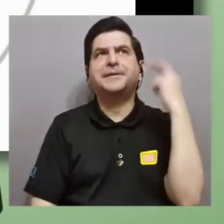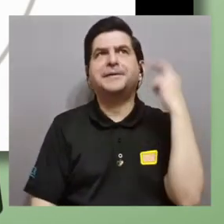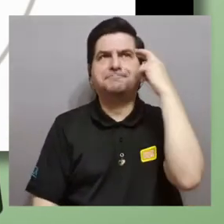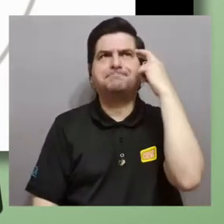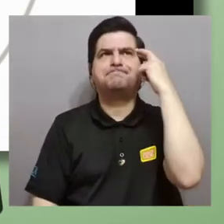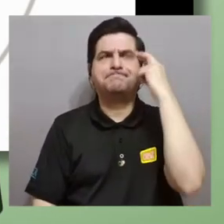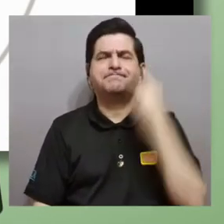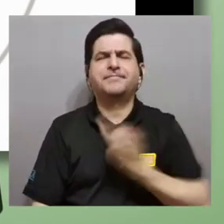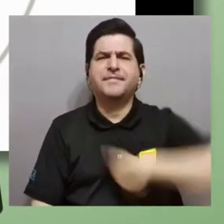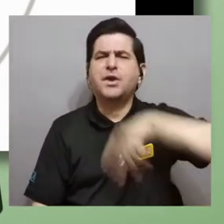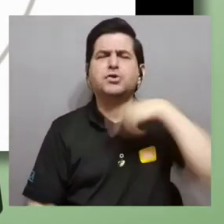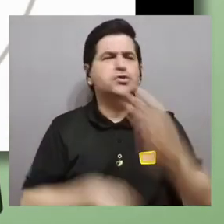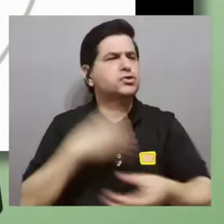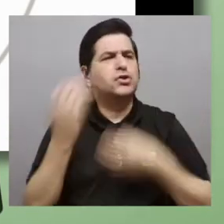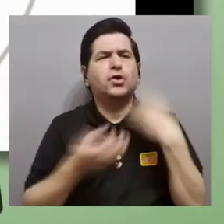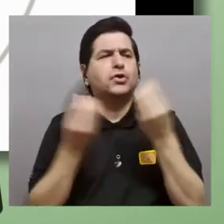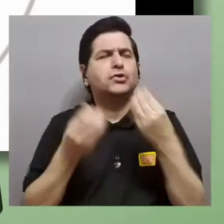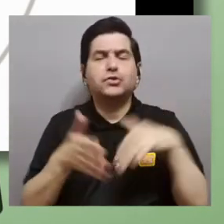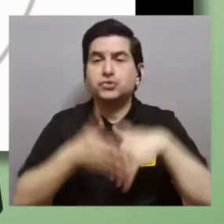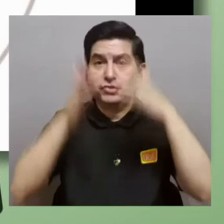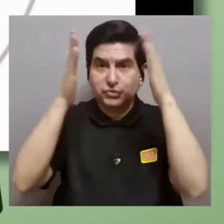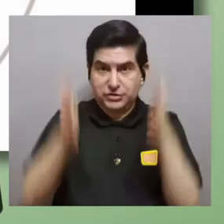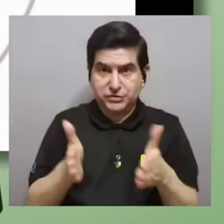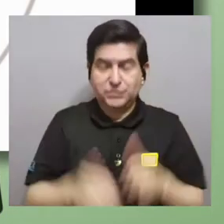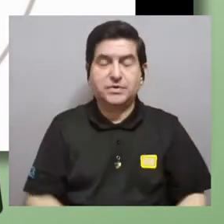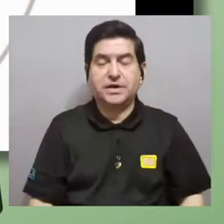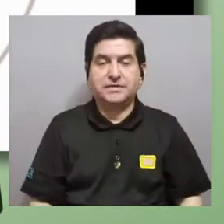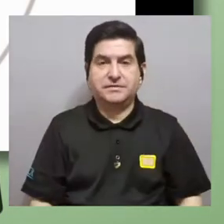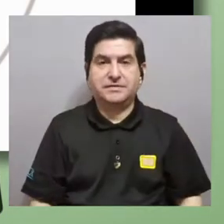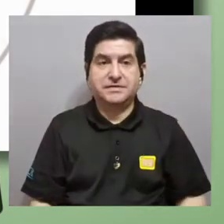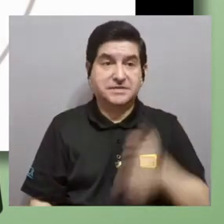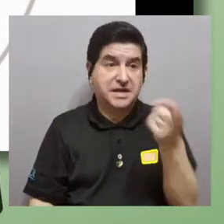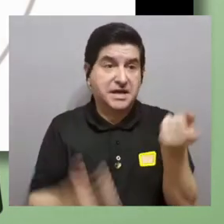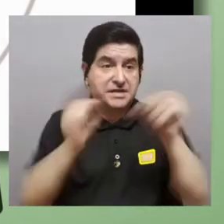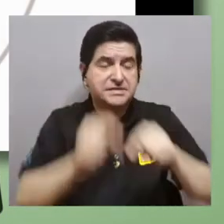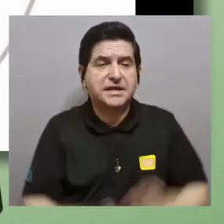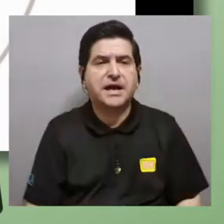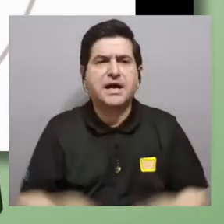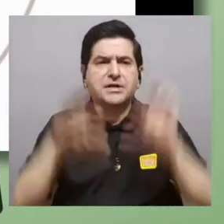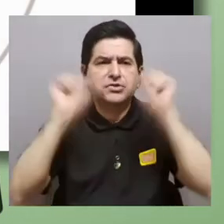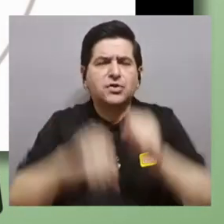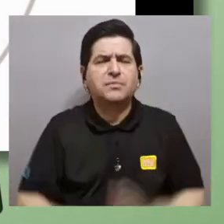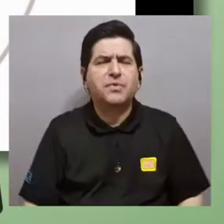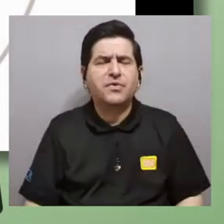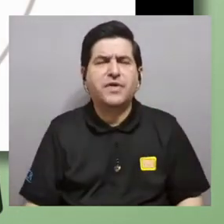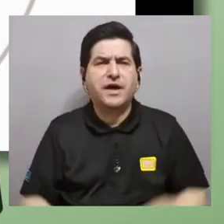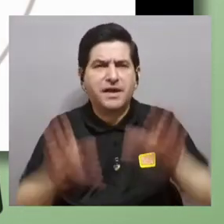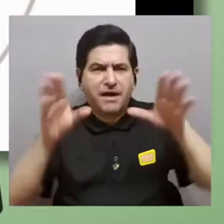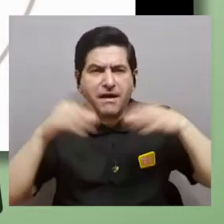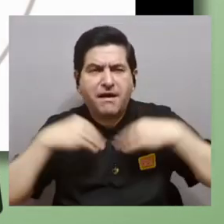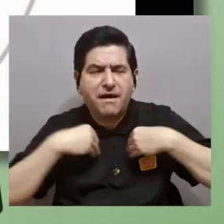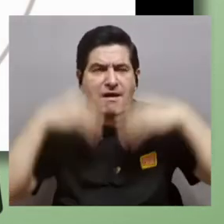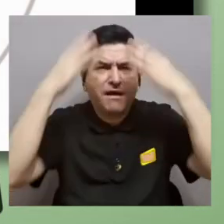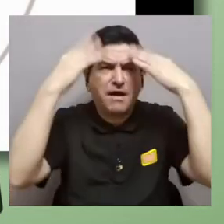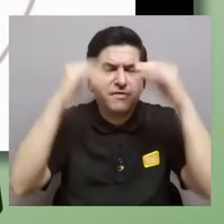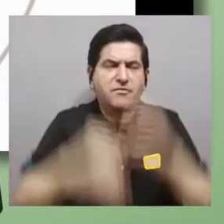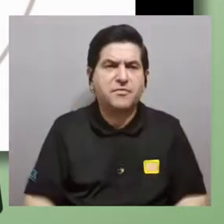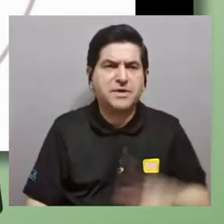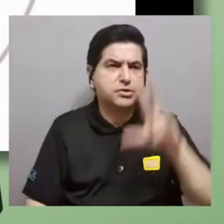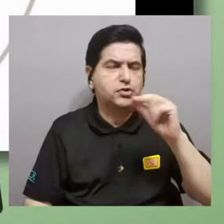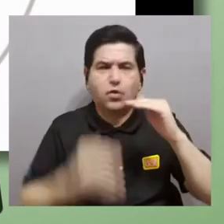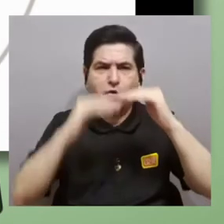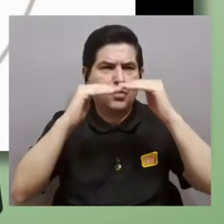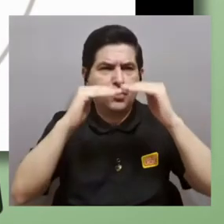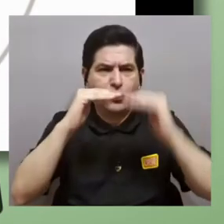reflexión sobre qué estamos haciendo para que los estudiantes y las estudiantes almacenen información de una manera no